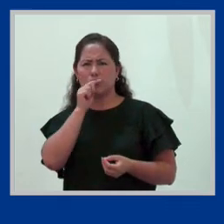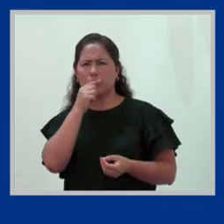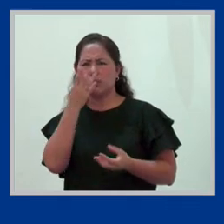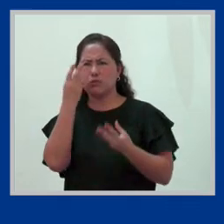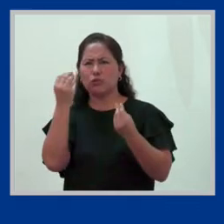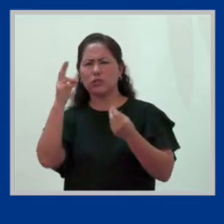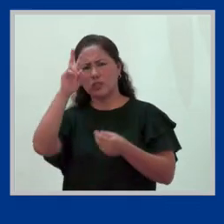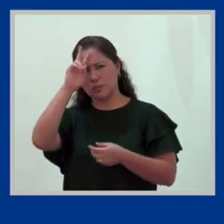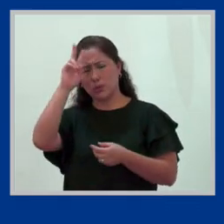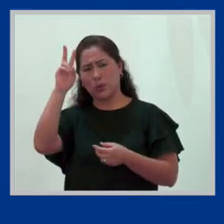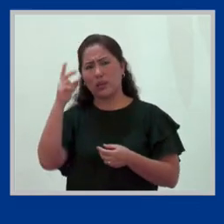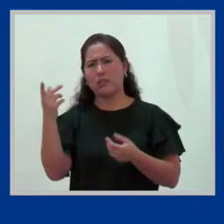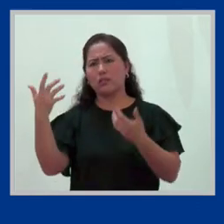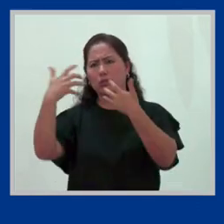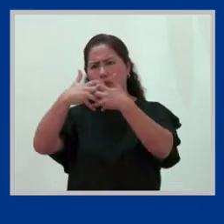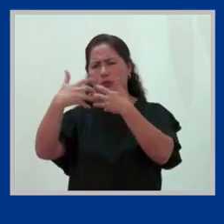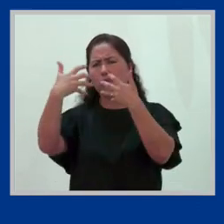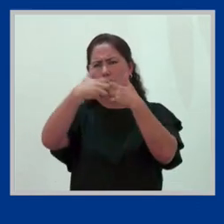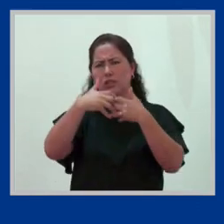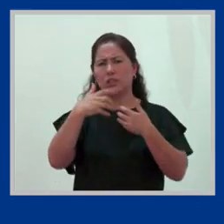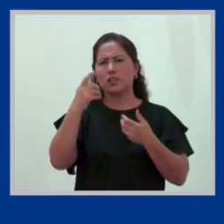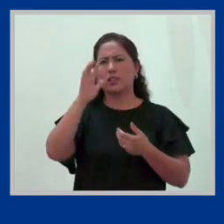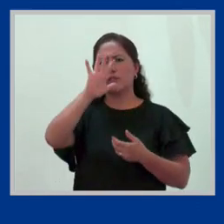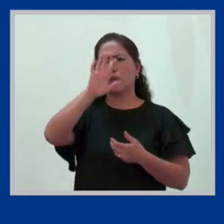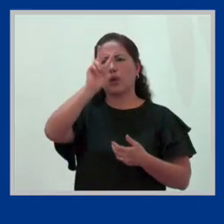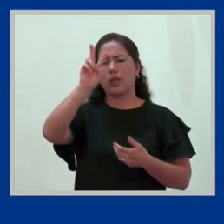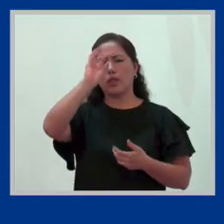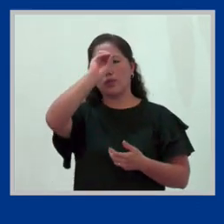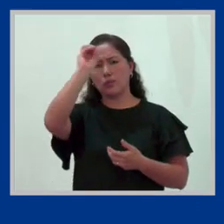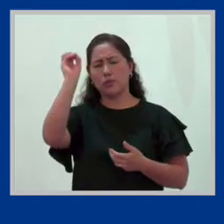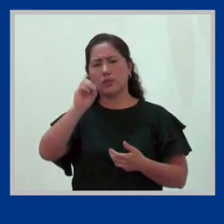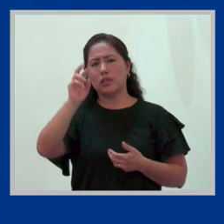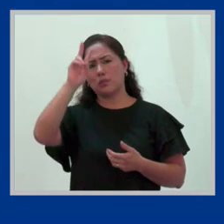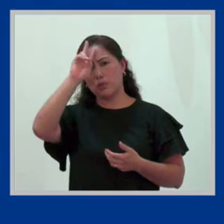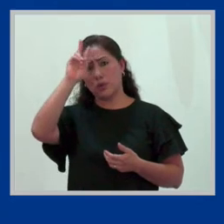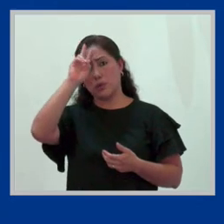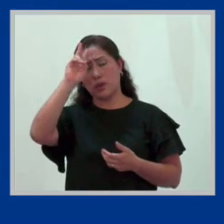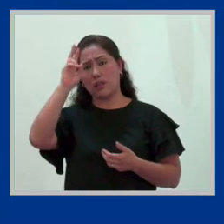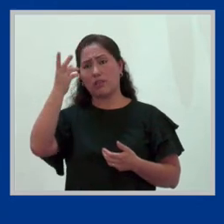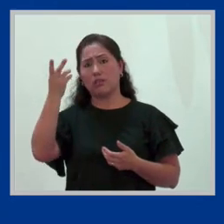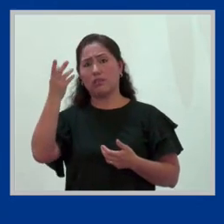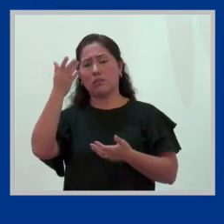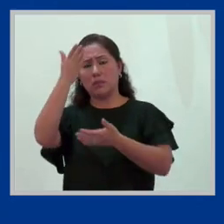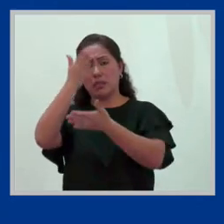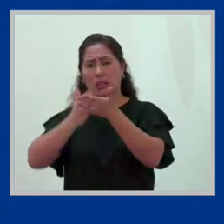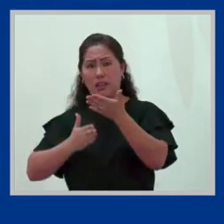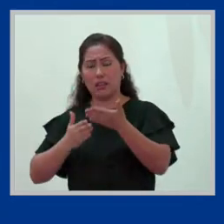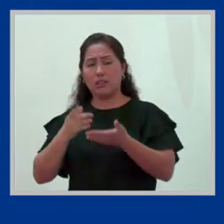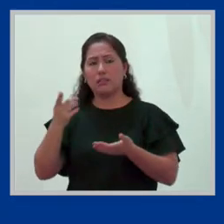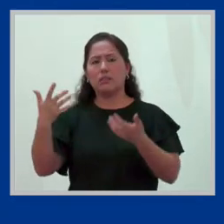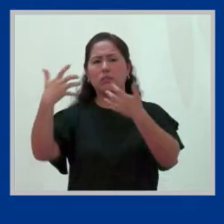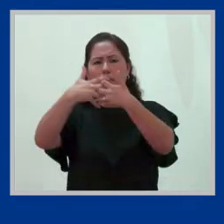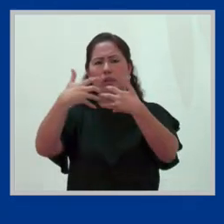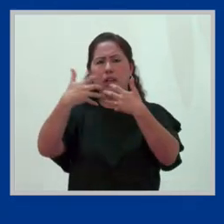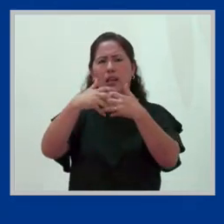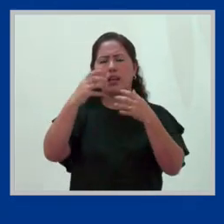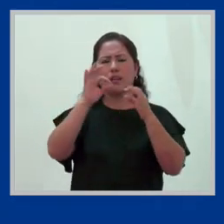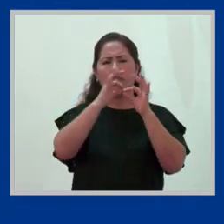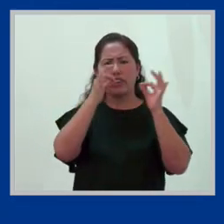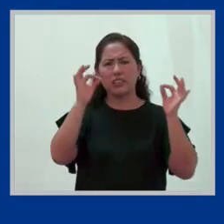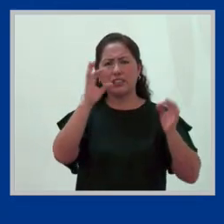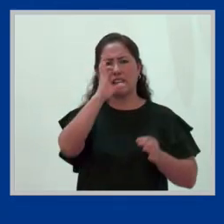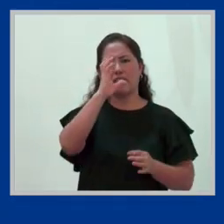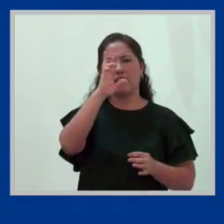peruanos coincidía en que 52% de peruanos, más de la mitad, coincidía en que esta frase era